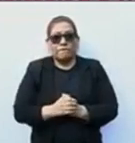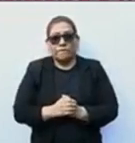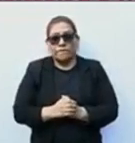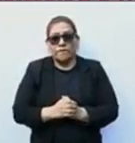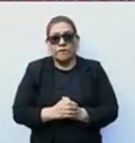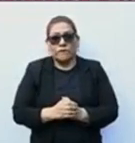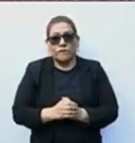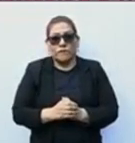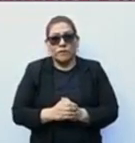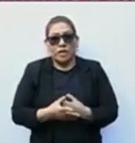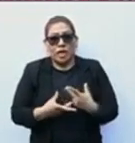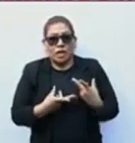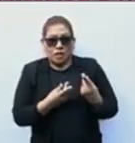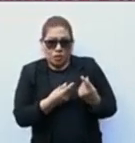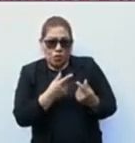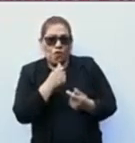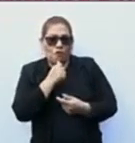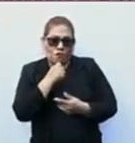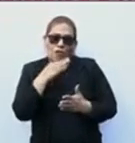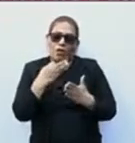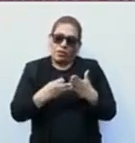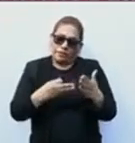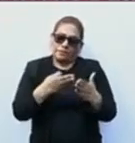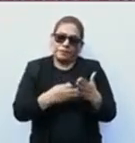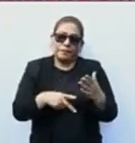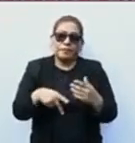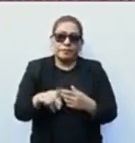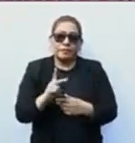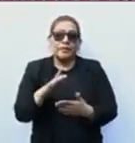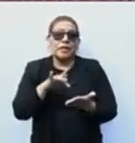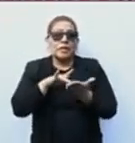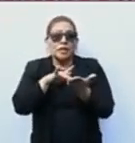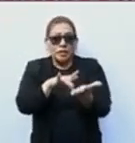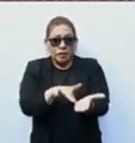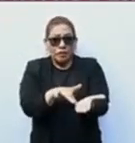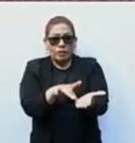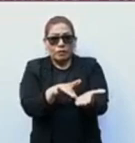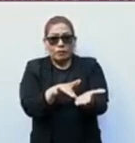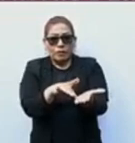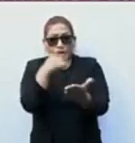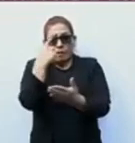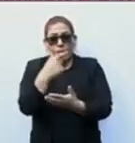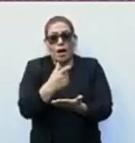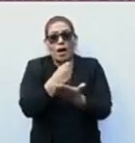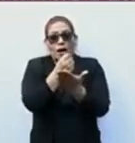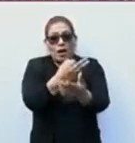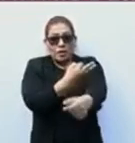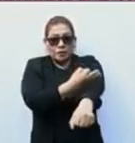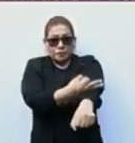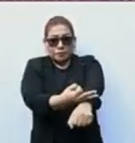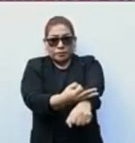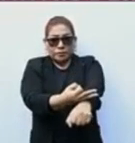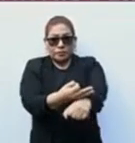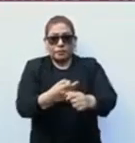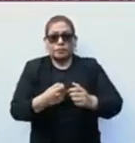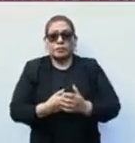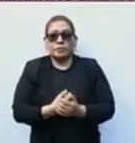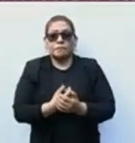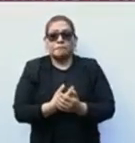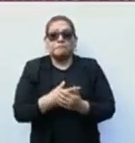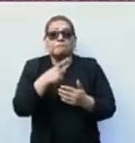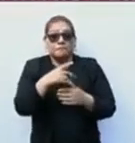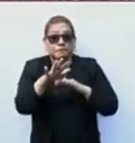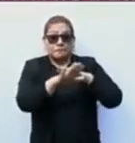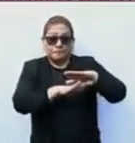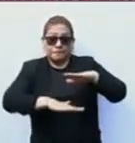todavía va a hacer falta, pero es un apoyo para la economía familiar, es un ingreso básico que